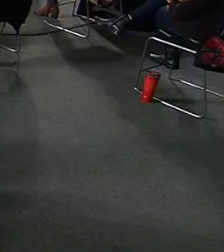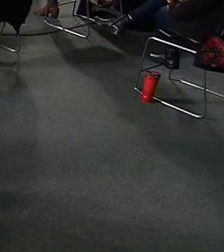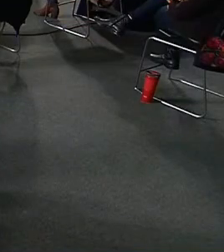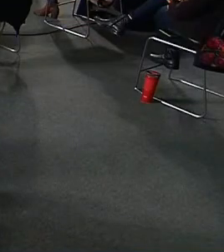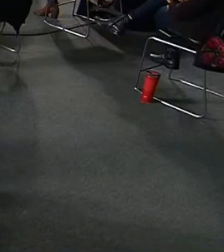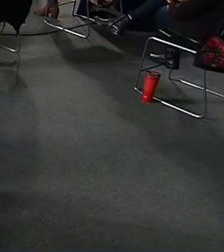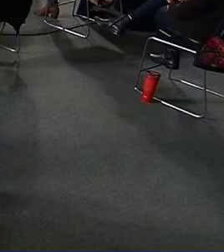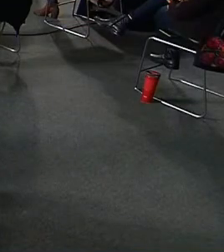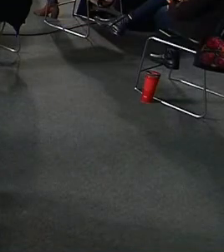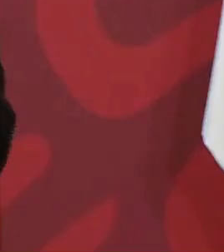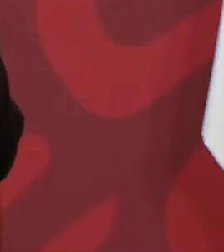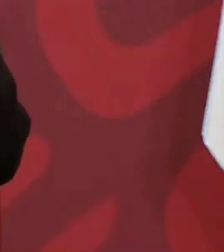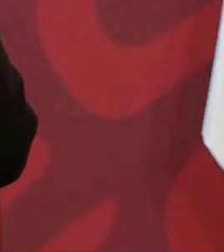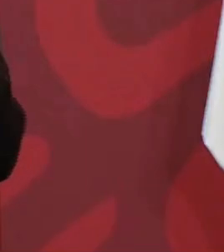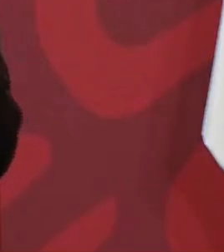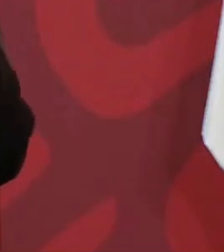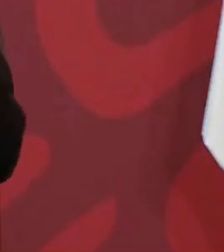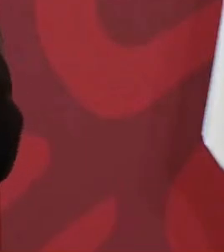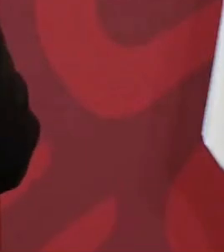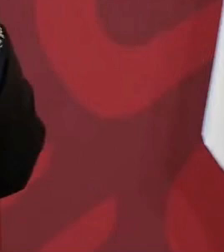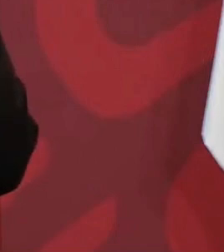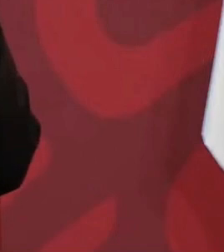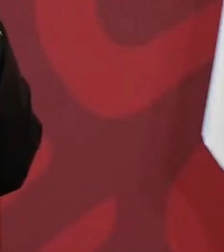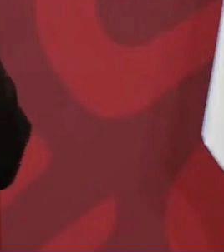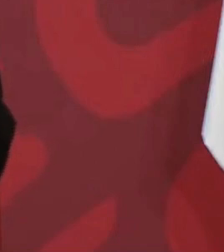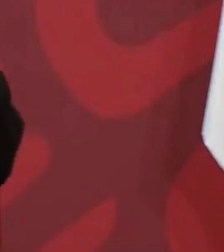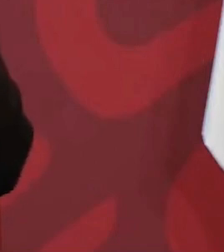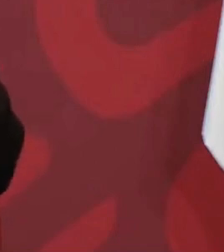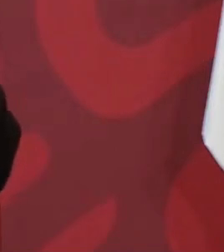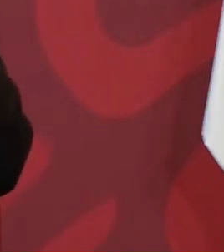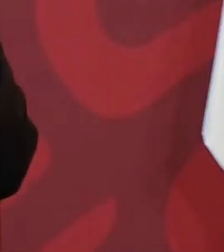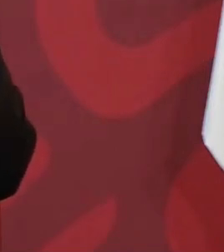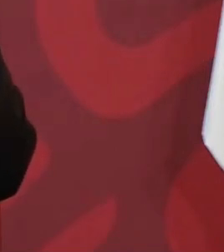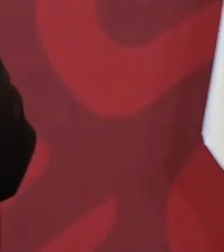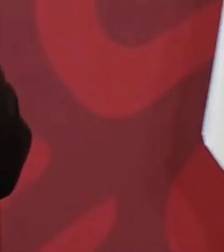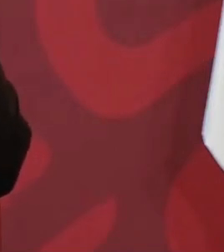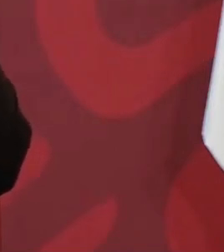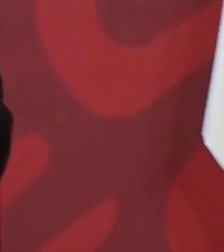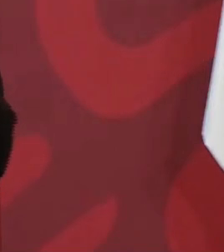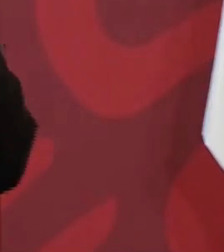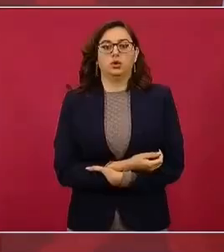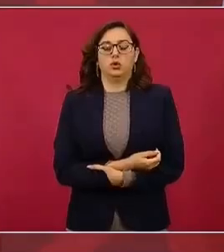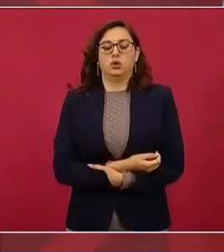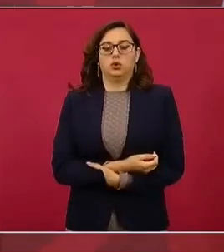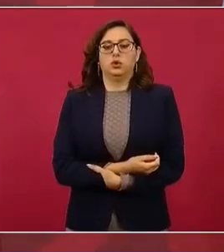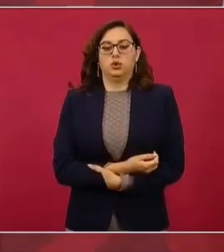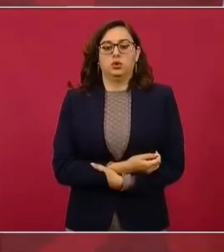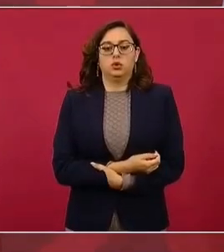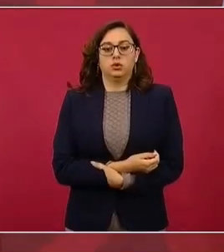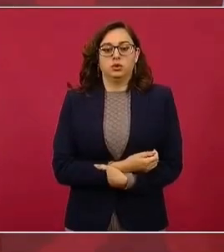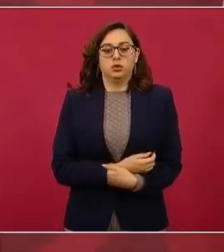Este aeropuerto va a quedar bellísimo.